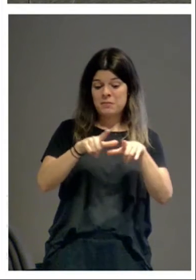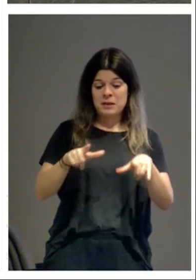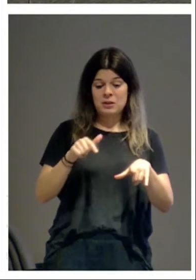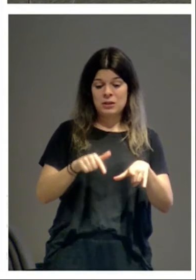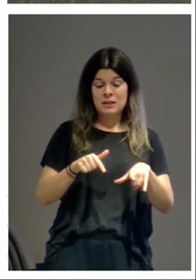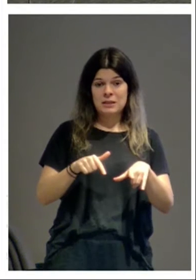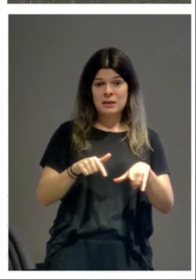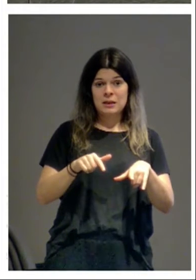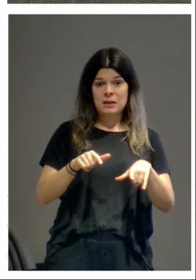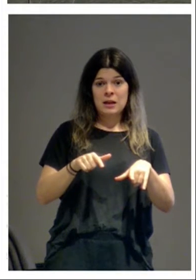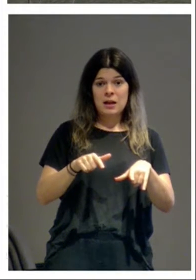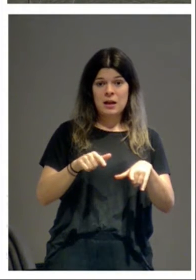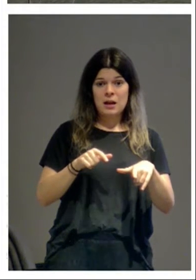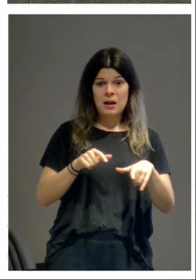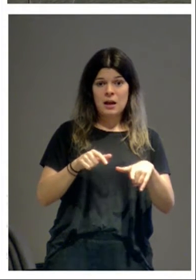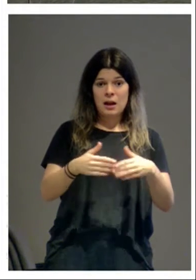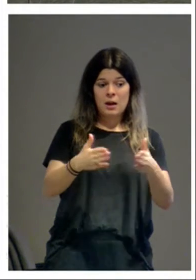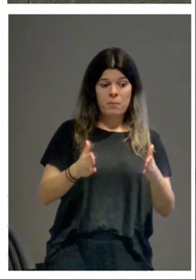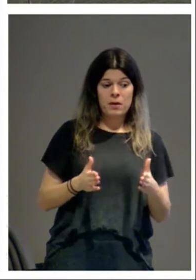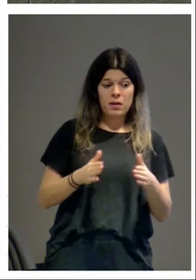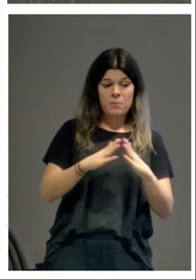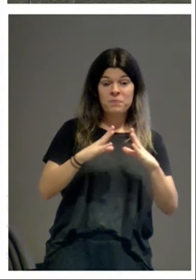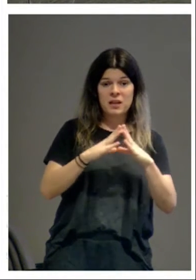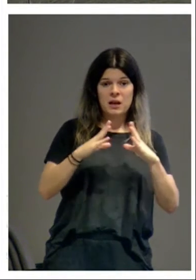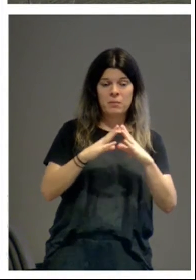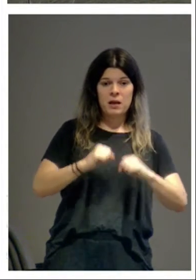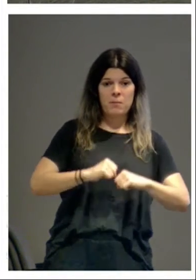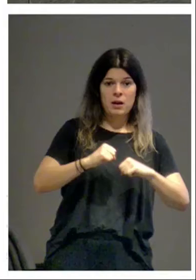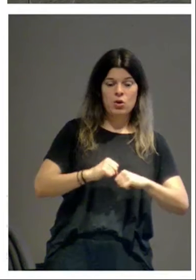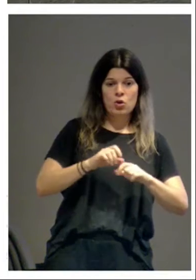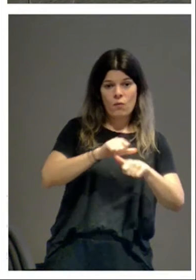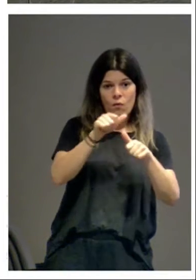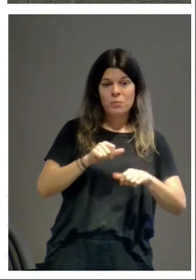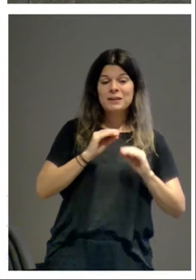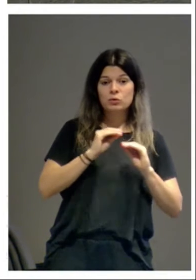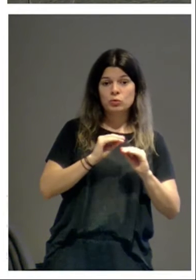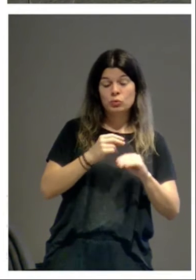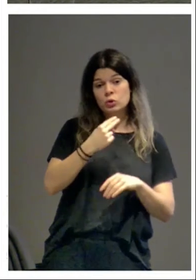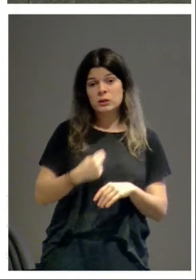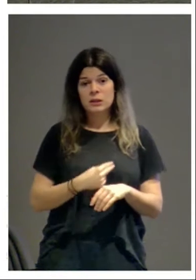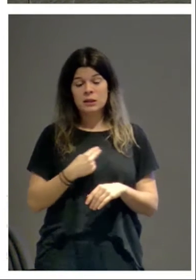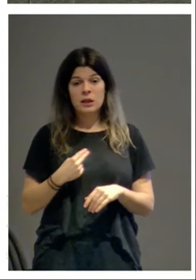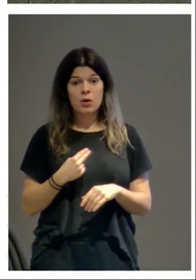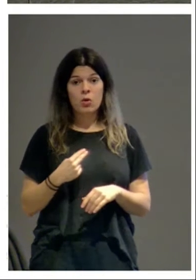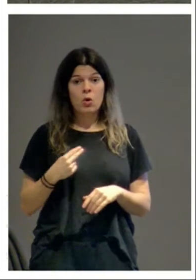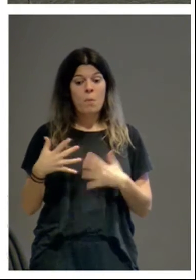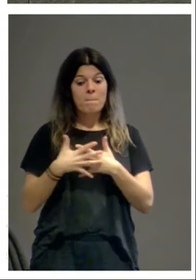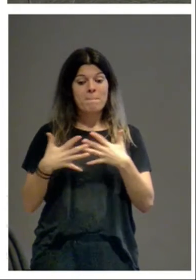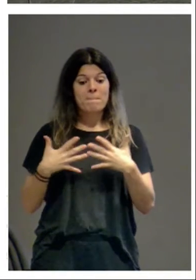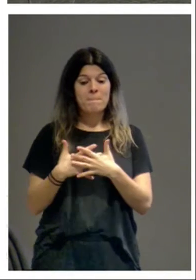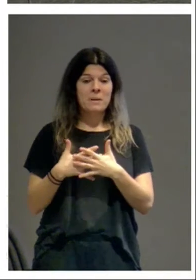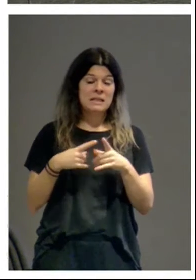capilla mayor es poligonal por el exterior y semicircular en el interior? Y resulta que en Santiago de Compostela tenemos combinación de